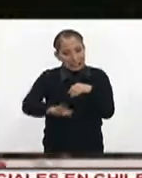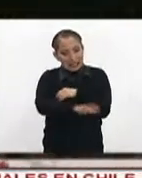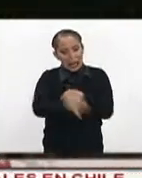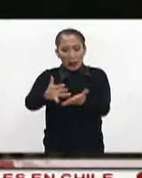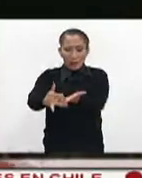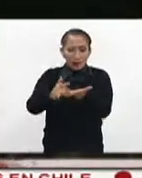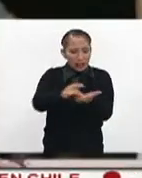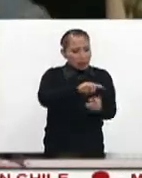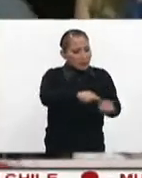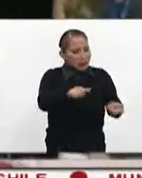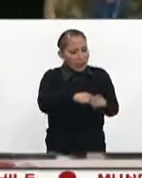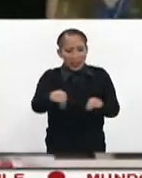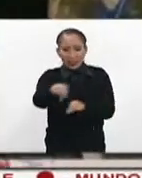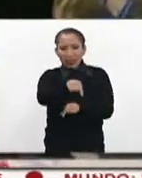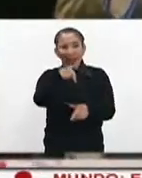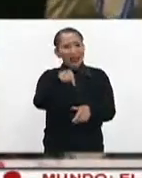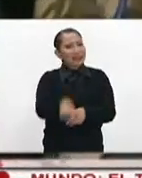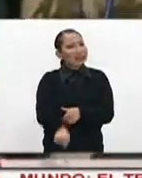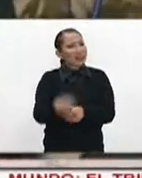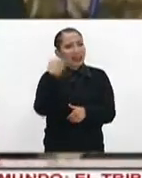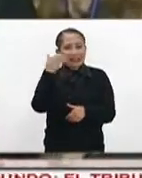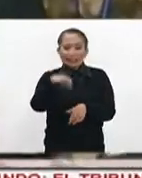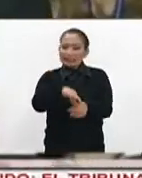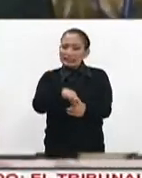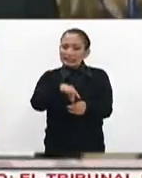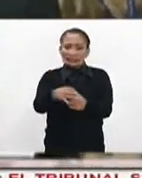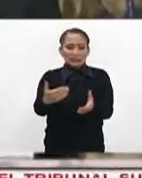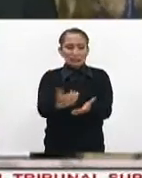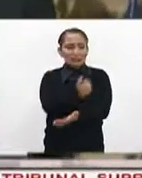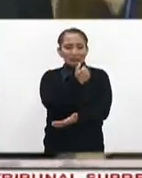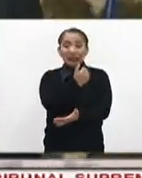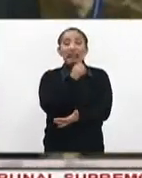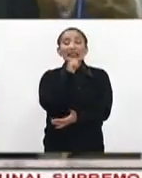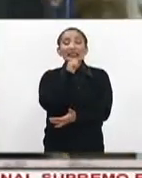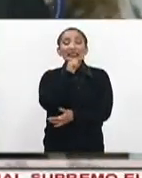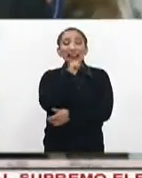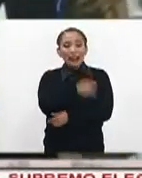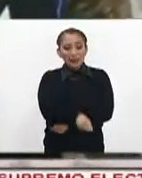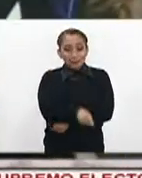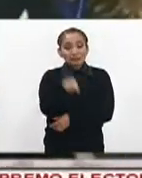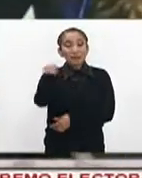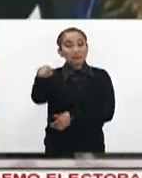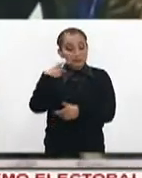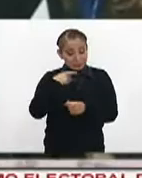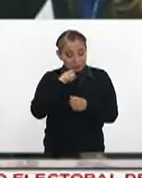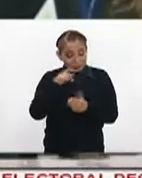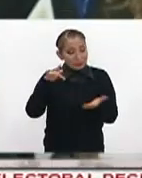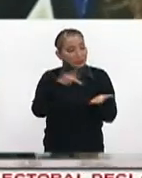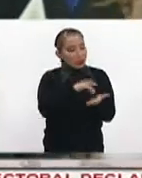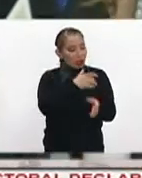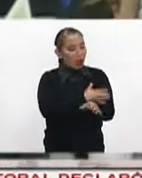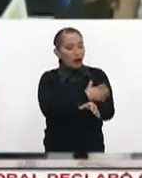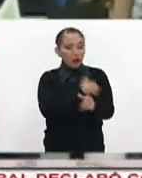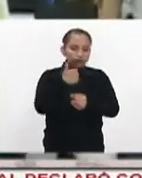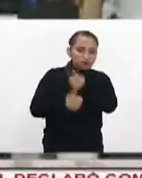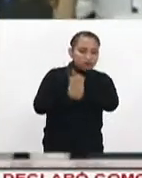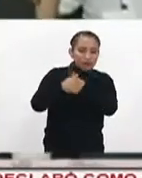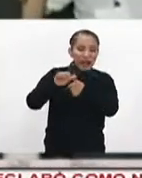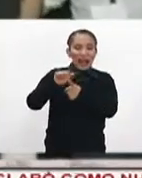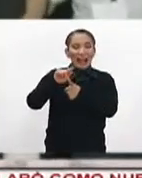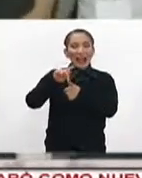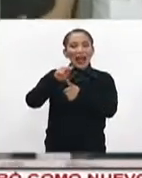apoyaron en esta elección, pero también a los que apoyaron a mi contendor